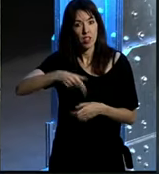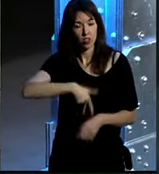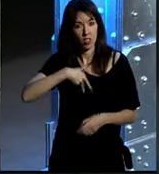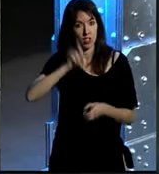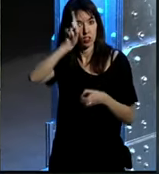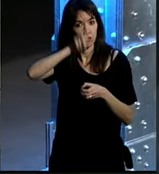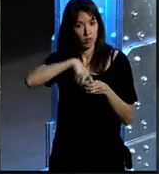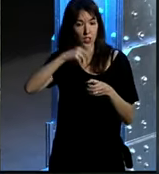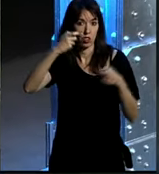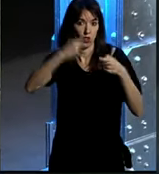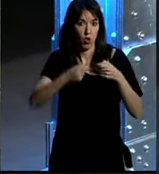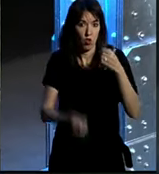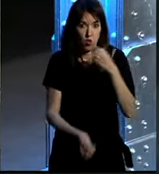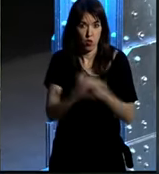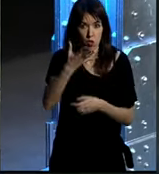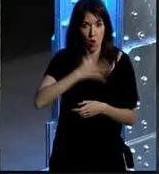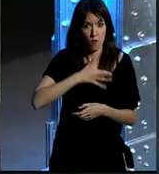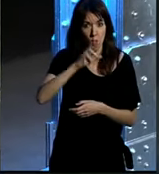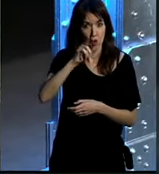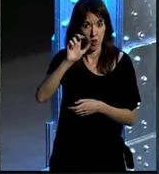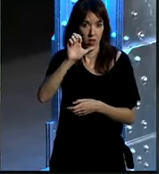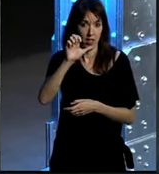general y socio fundador de Best Relations